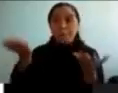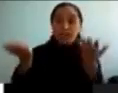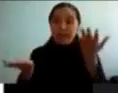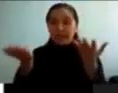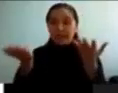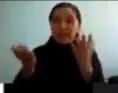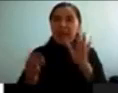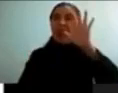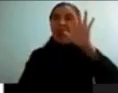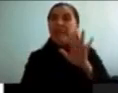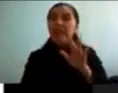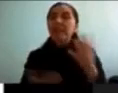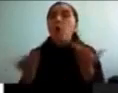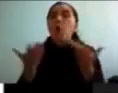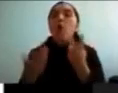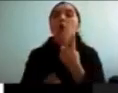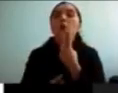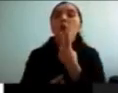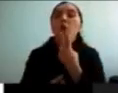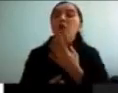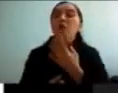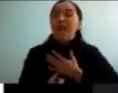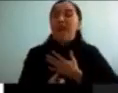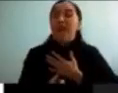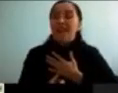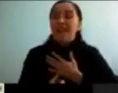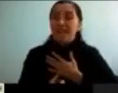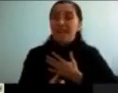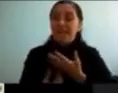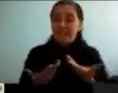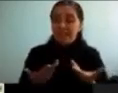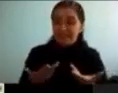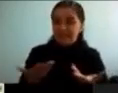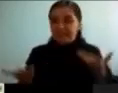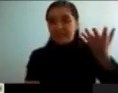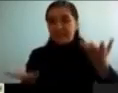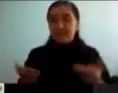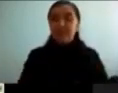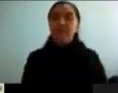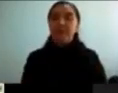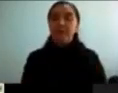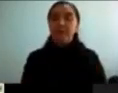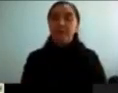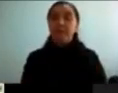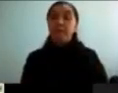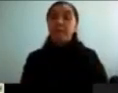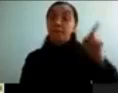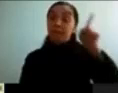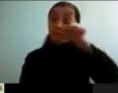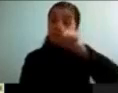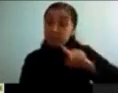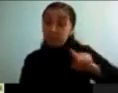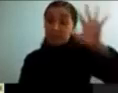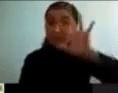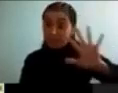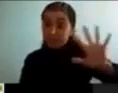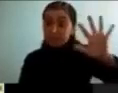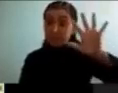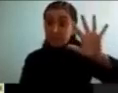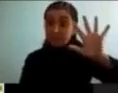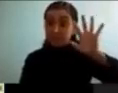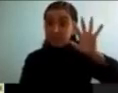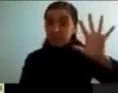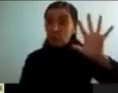vivimos que estamos modulando la prevalencia. Otra cosa, esta es la tasa de este otro mapa